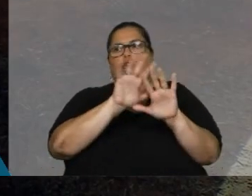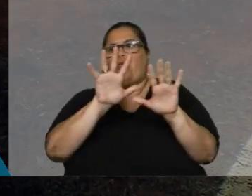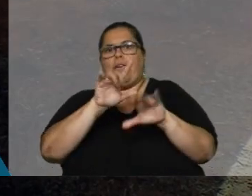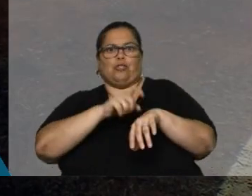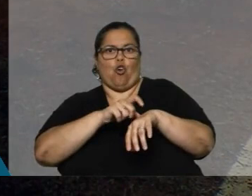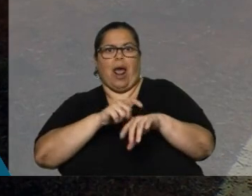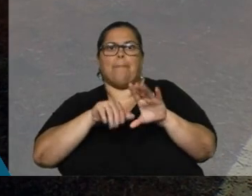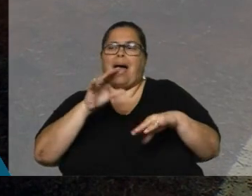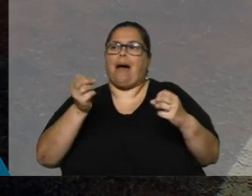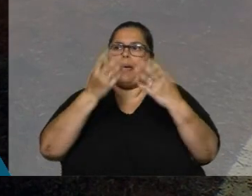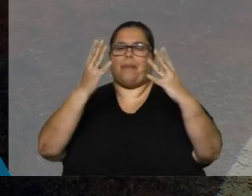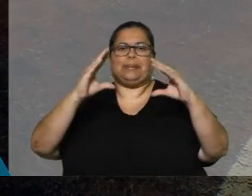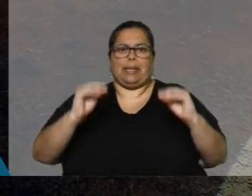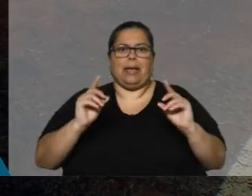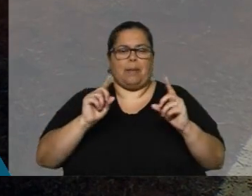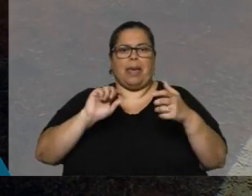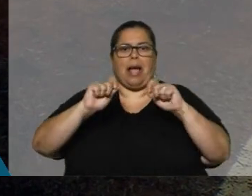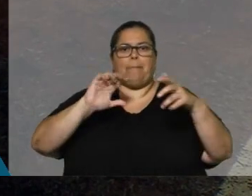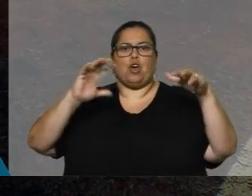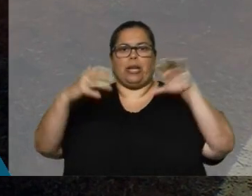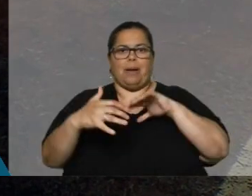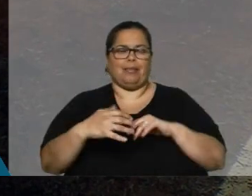por la sequía y por el efecto del cambio climático.